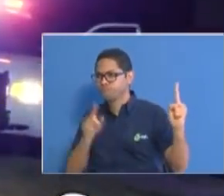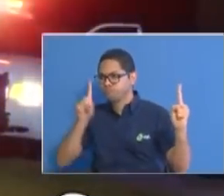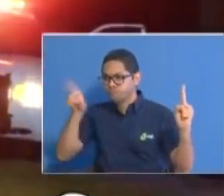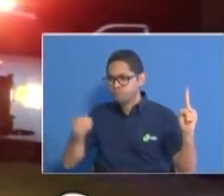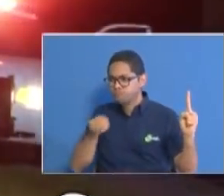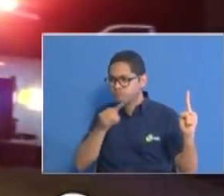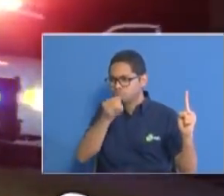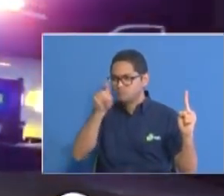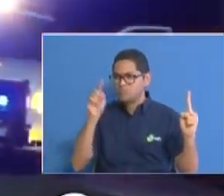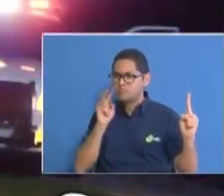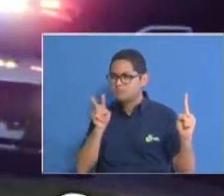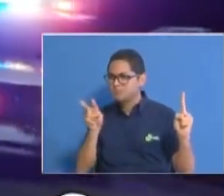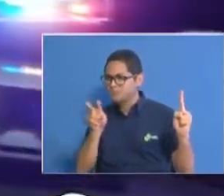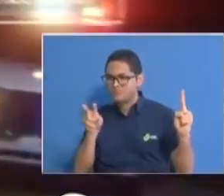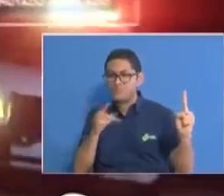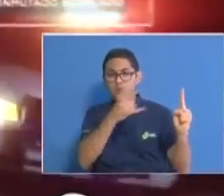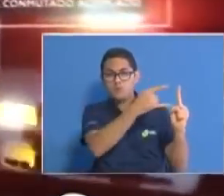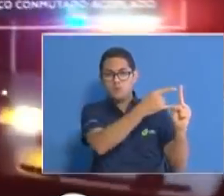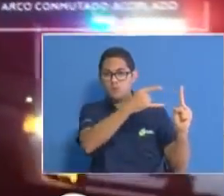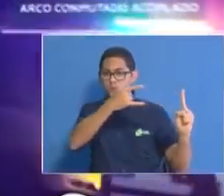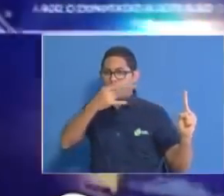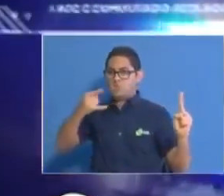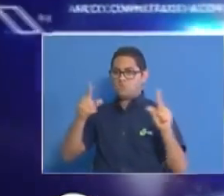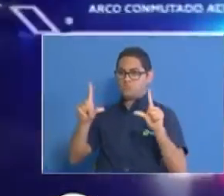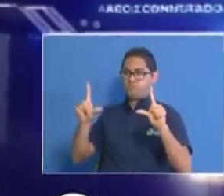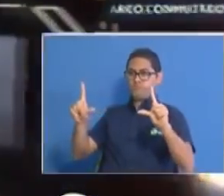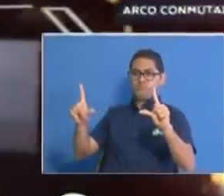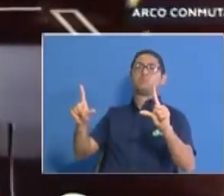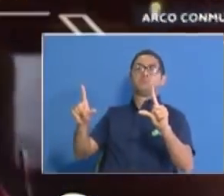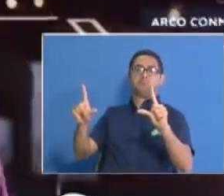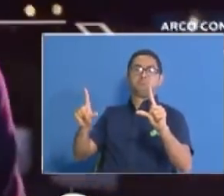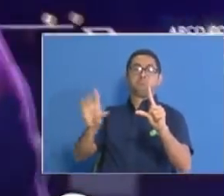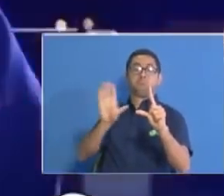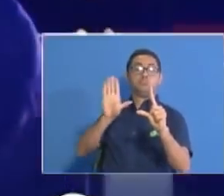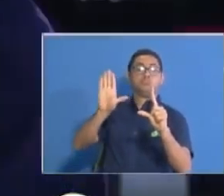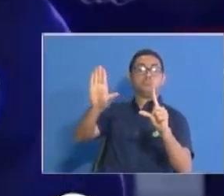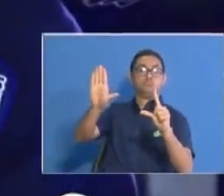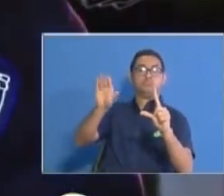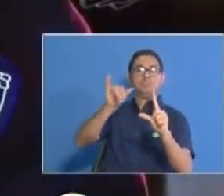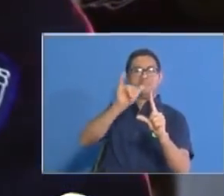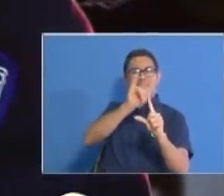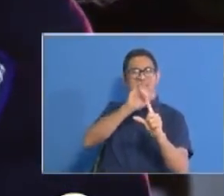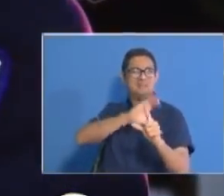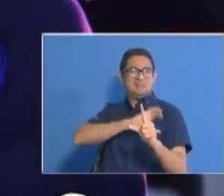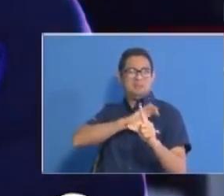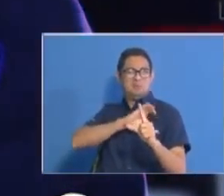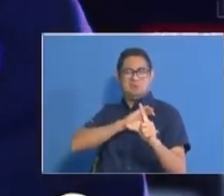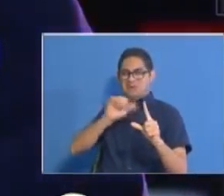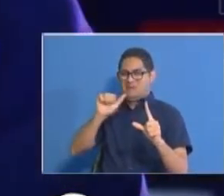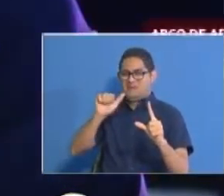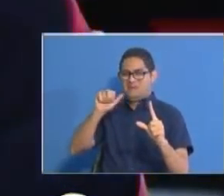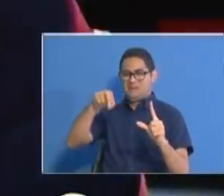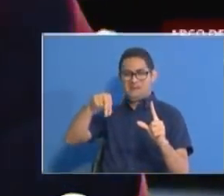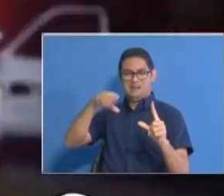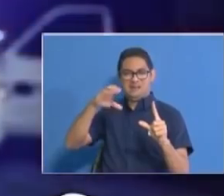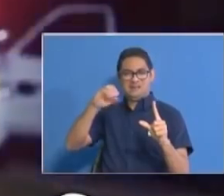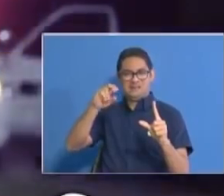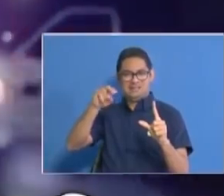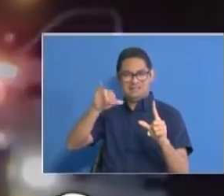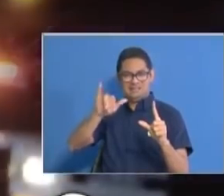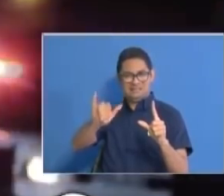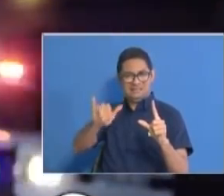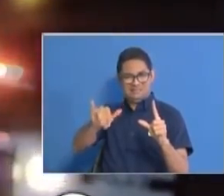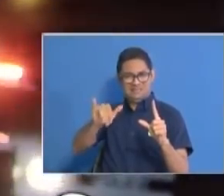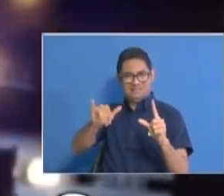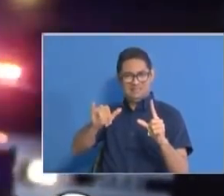información recopilada llegará al Centro de Operaciones Nacionales ubicado en Ancón Antiguo 6.5 estas